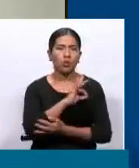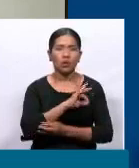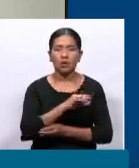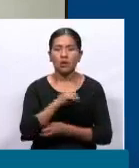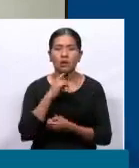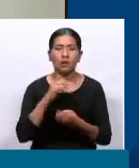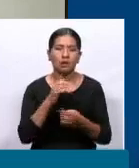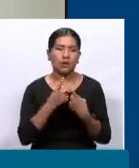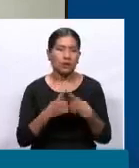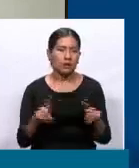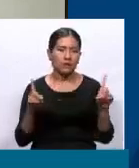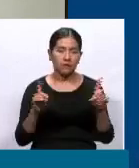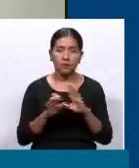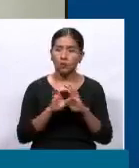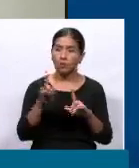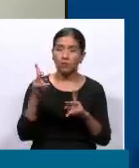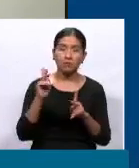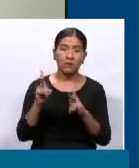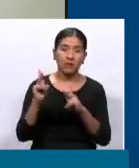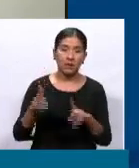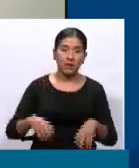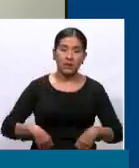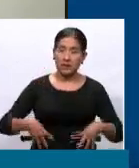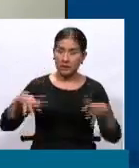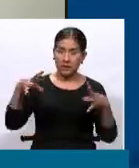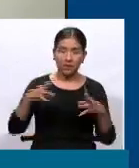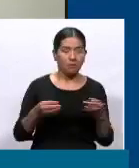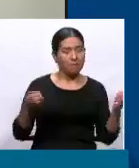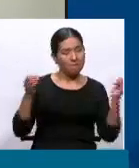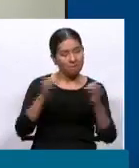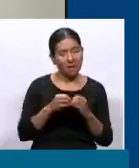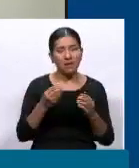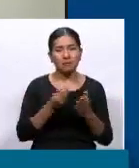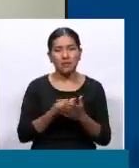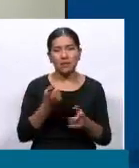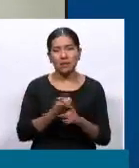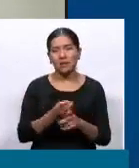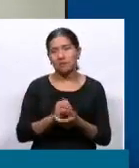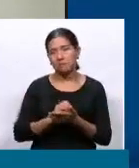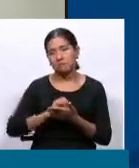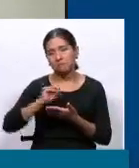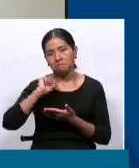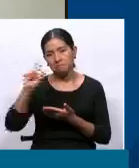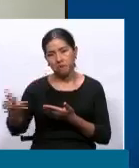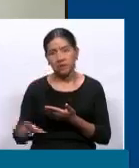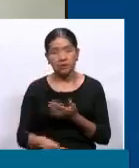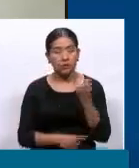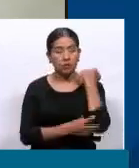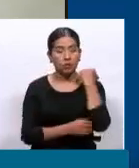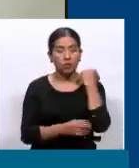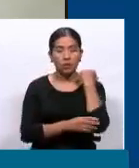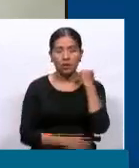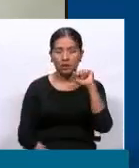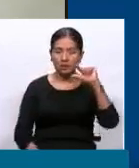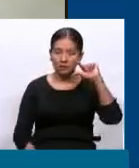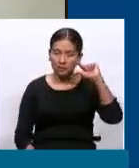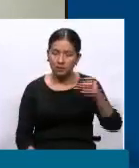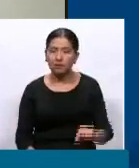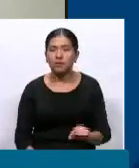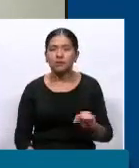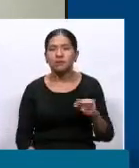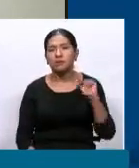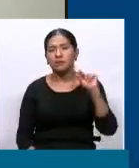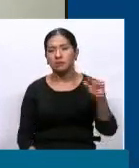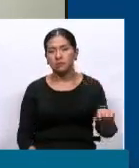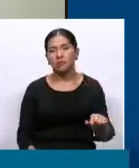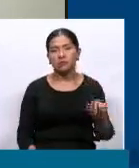ricos reciben una mayor porción de las ganancias y los pobres se llevan una menor tajada